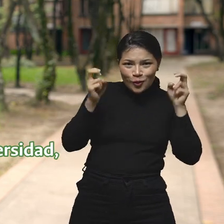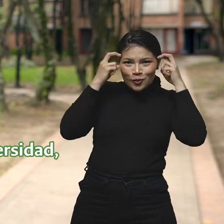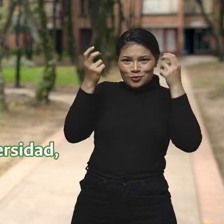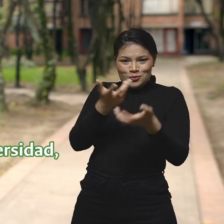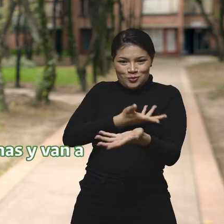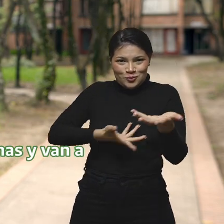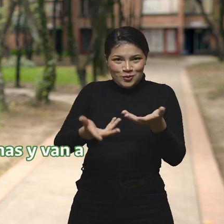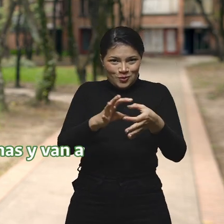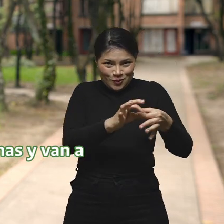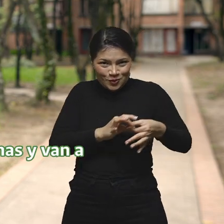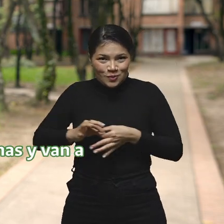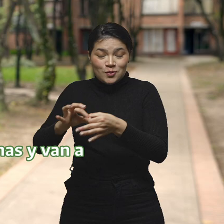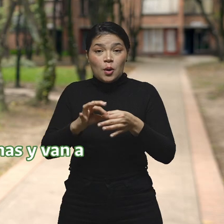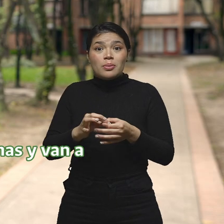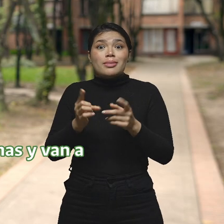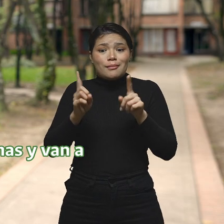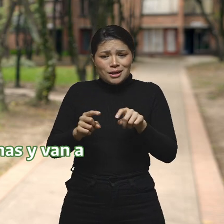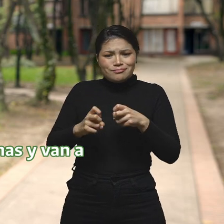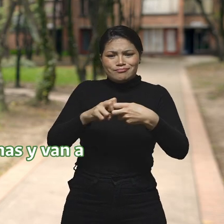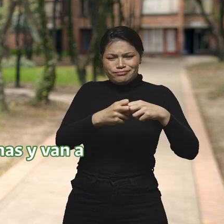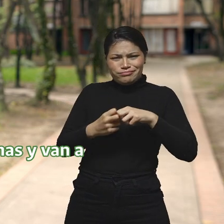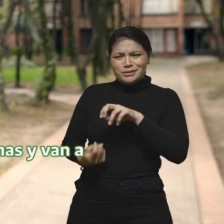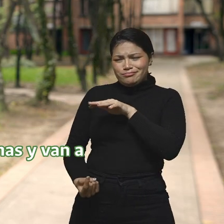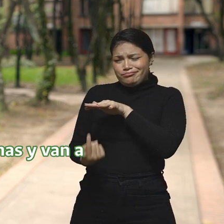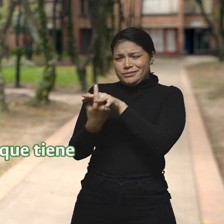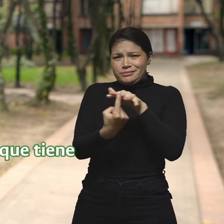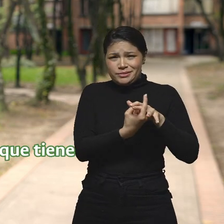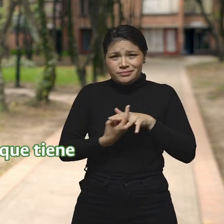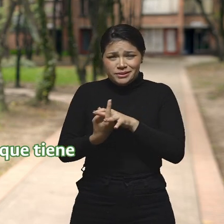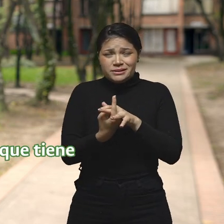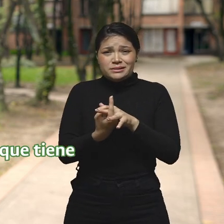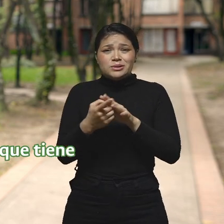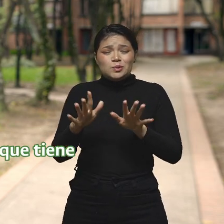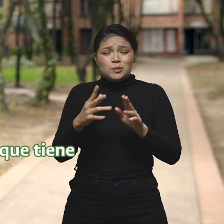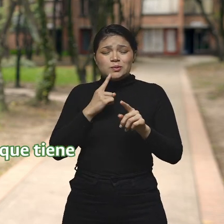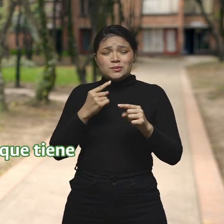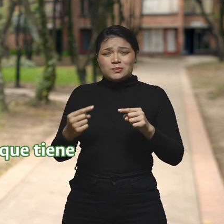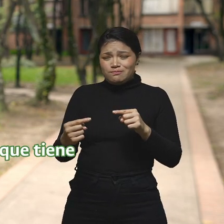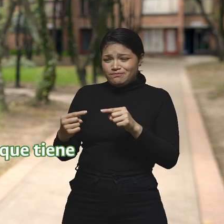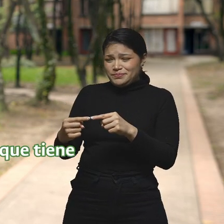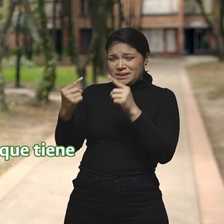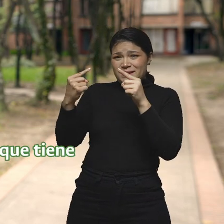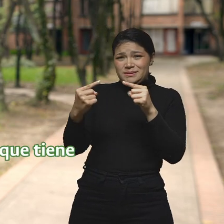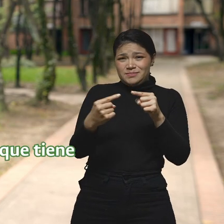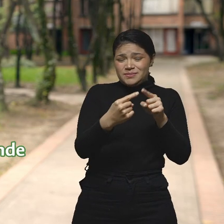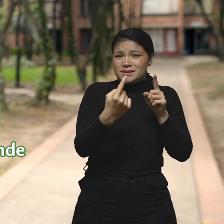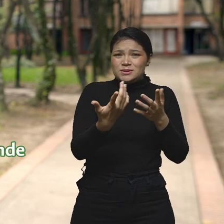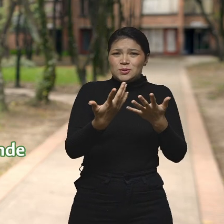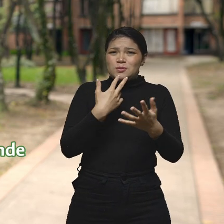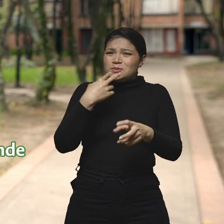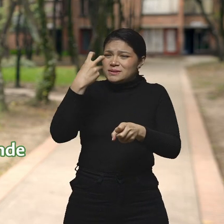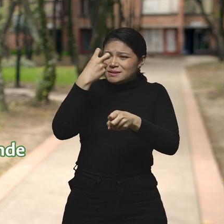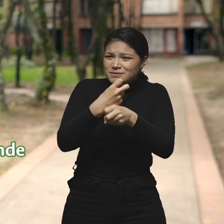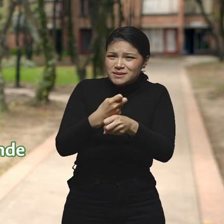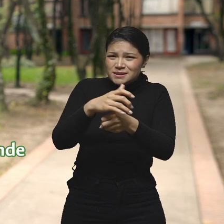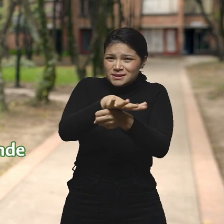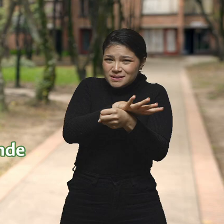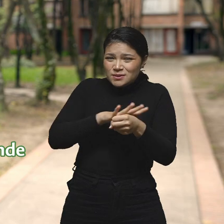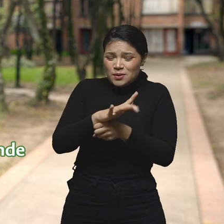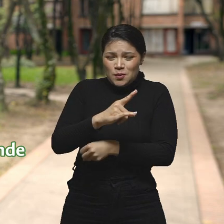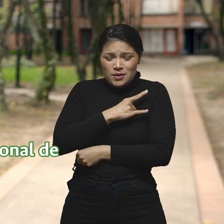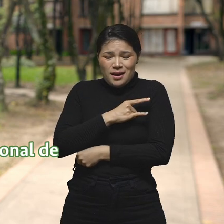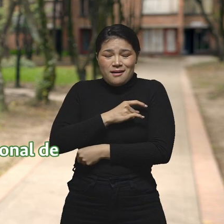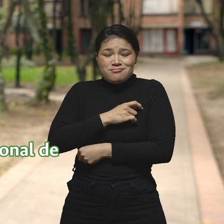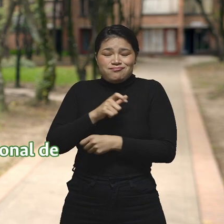toda la universidad, pero también van a haber problemas y van a enfrentarse con los conflictos que tiene una universidad